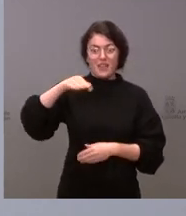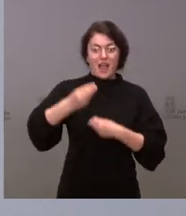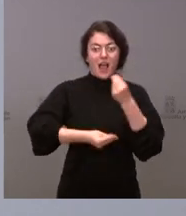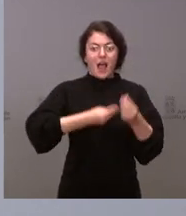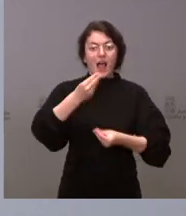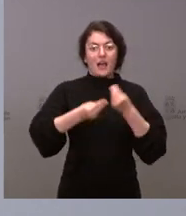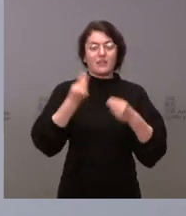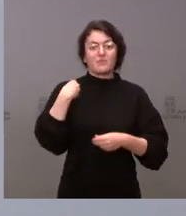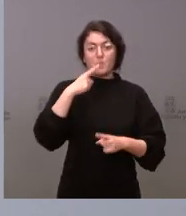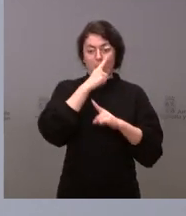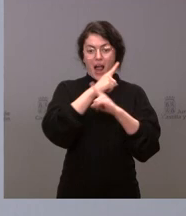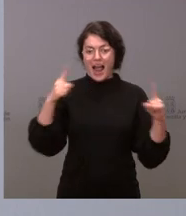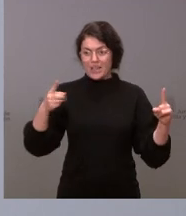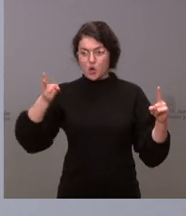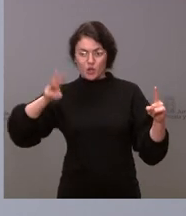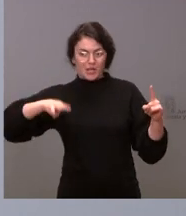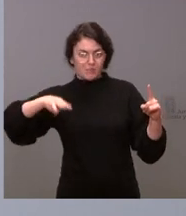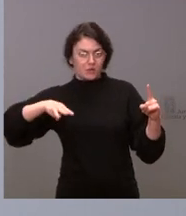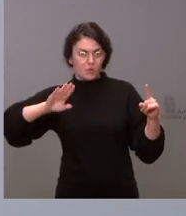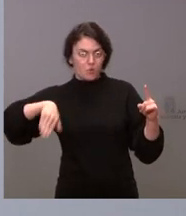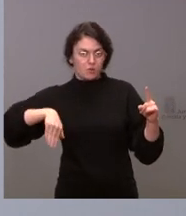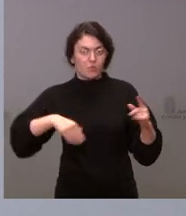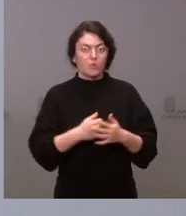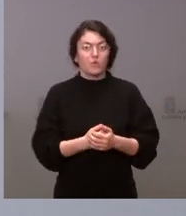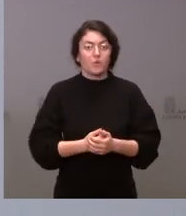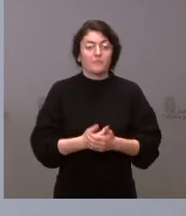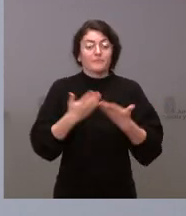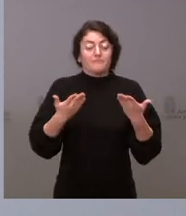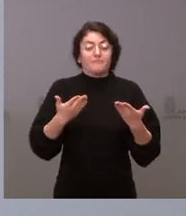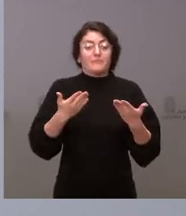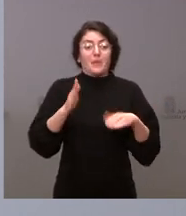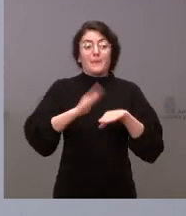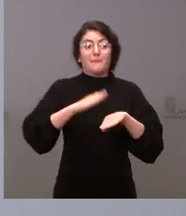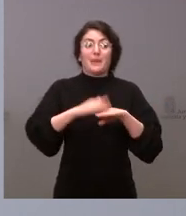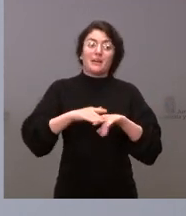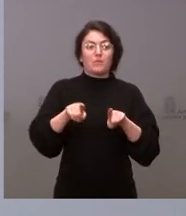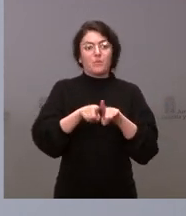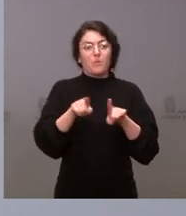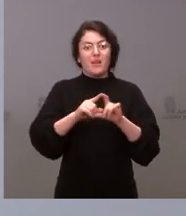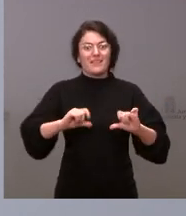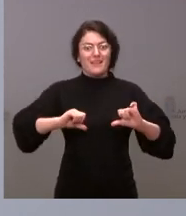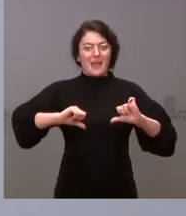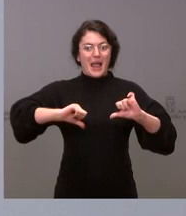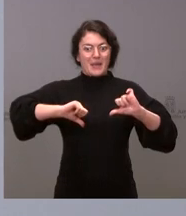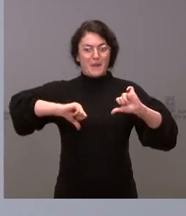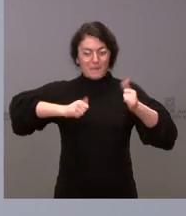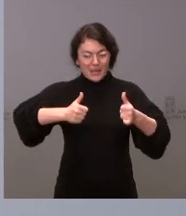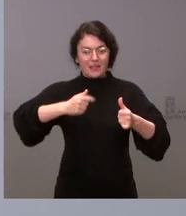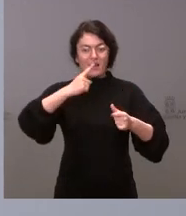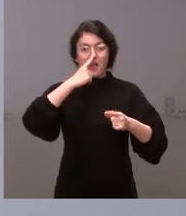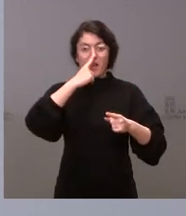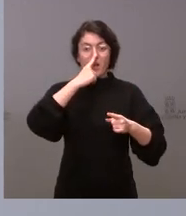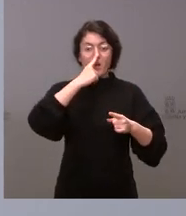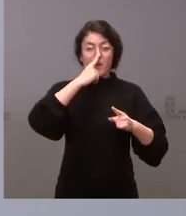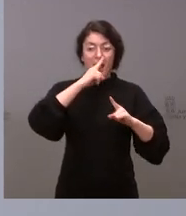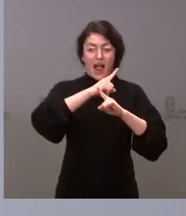año. Podríamos haber optado en ese momento porque la vigencia del mismo fuera desde el 1 de enero del año 2023. Y el planteamiento que hacemos